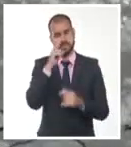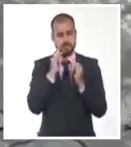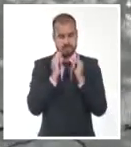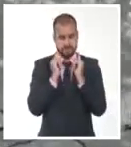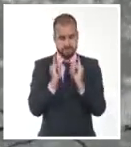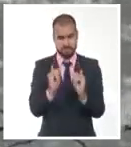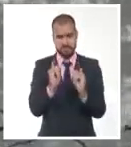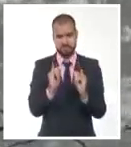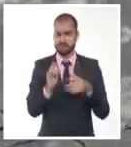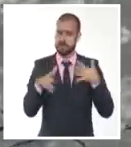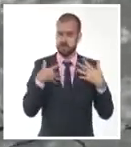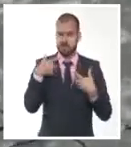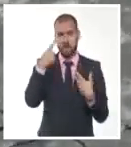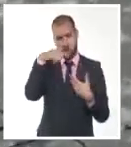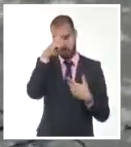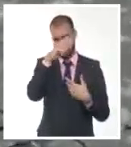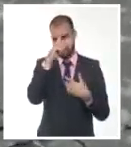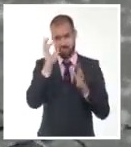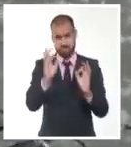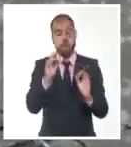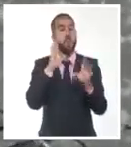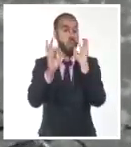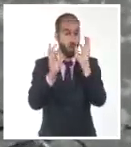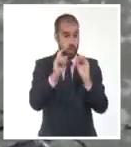un fin de semana muy feliz, que se cuiden y hasta mañana.